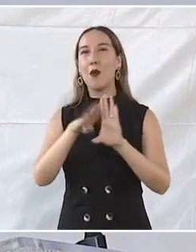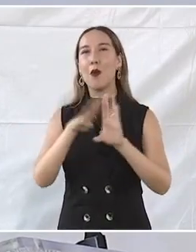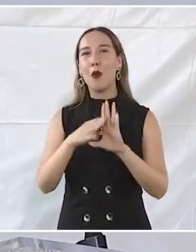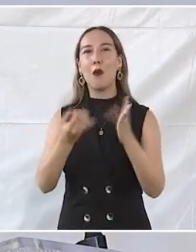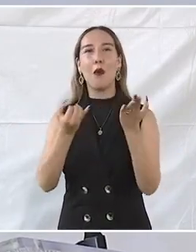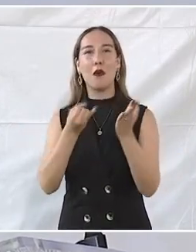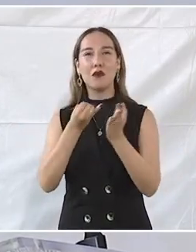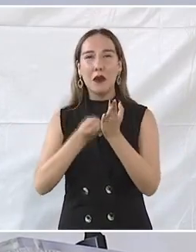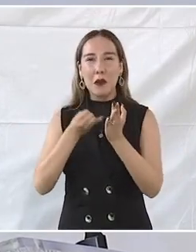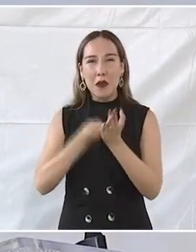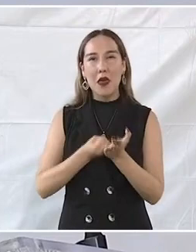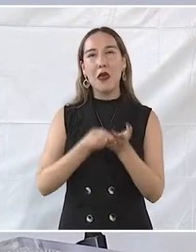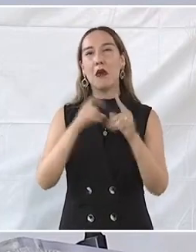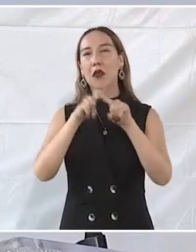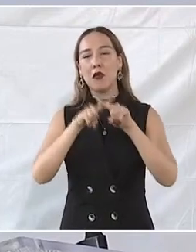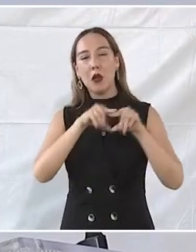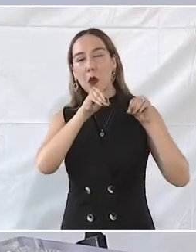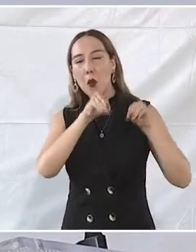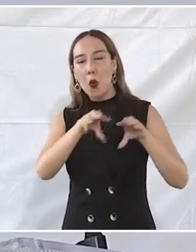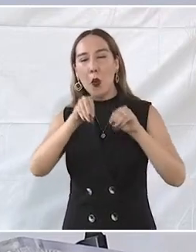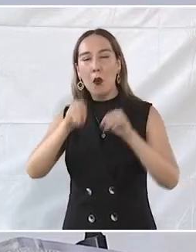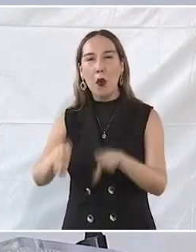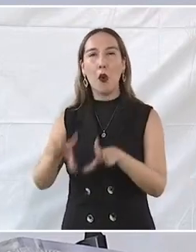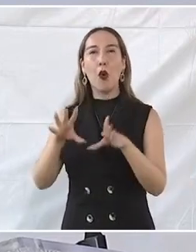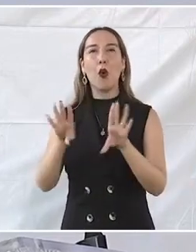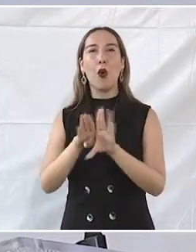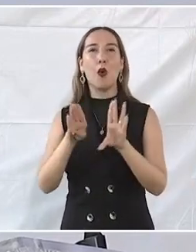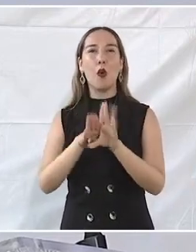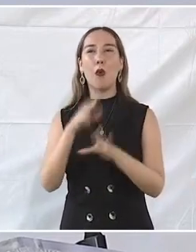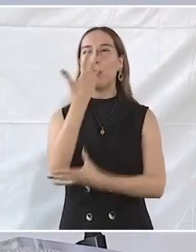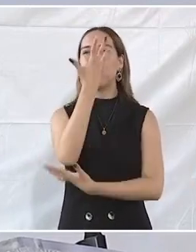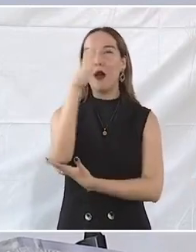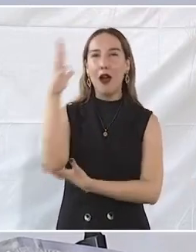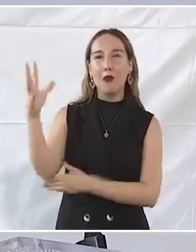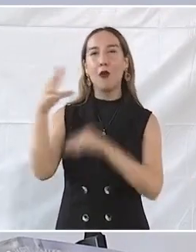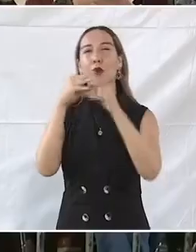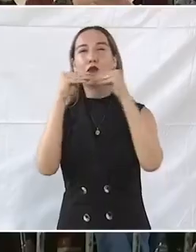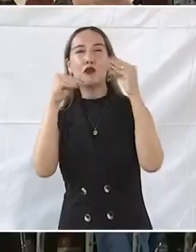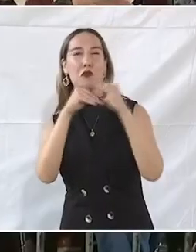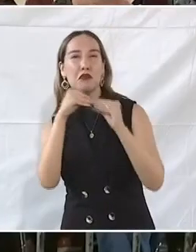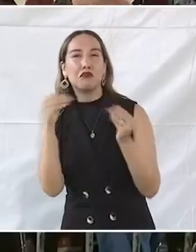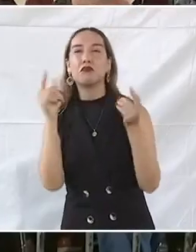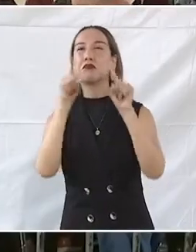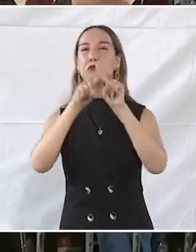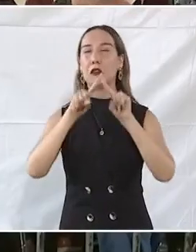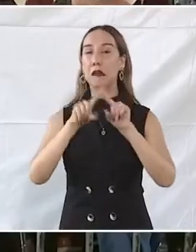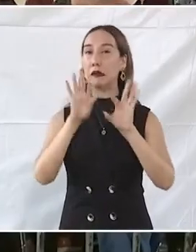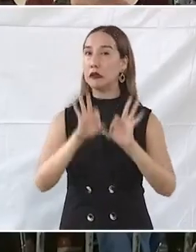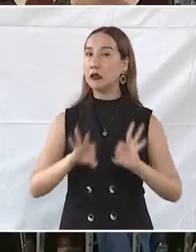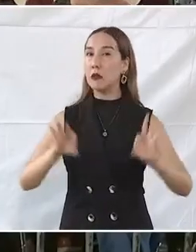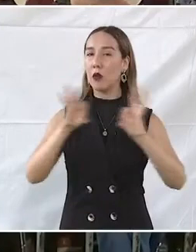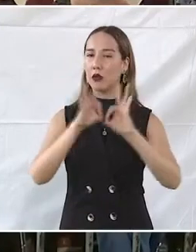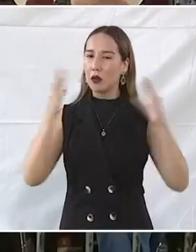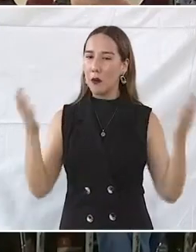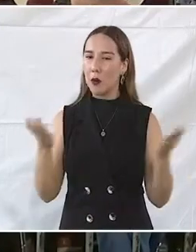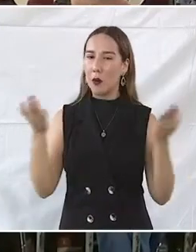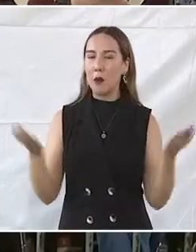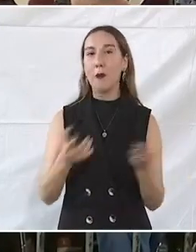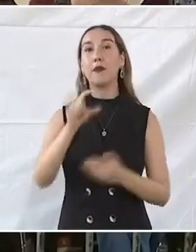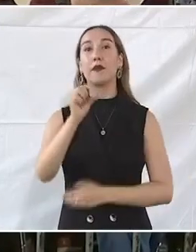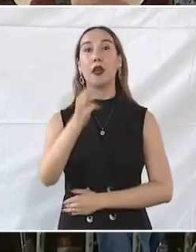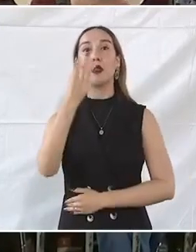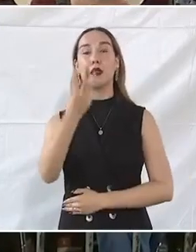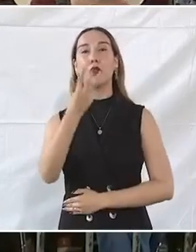frutales y maderables y a su vez nos ayuda a reconstruir el tejido social. En tanto, más de 23 mil